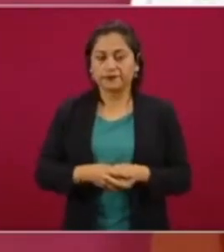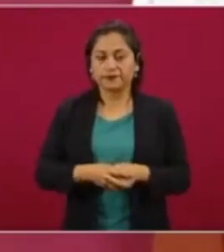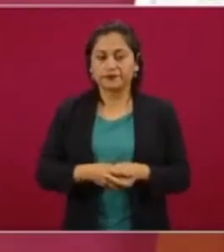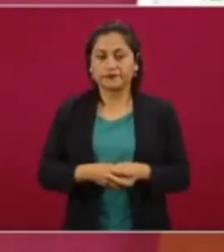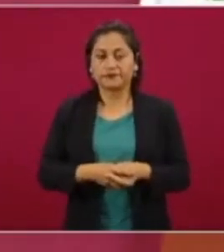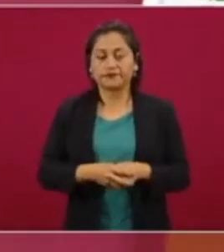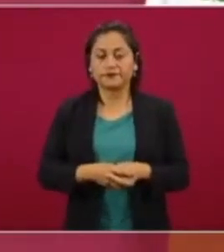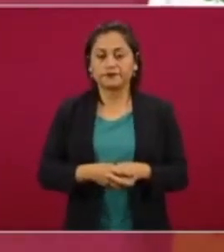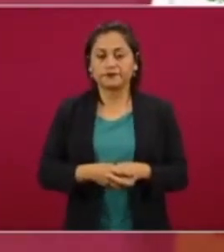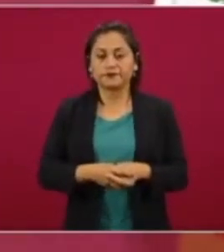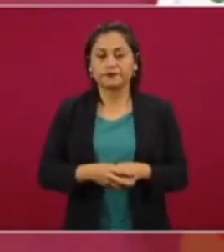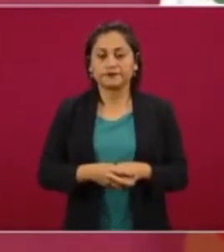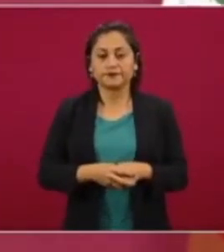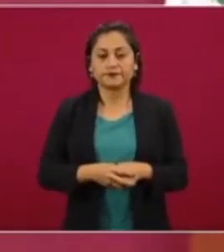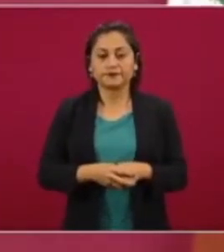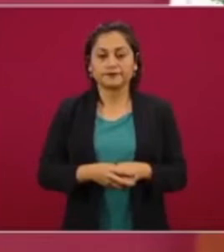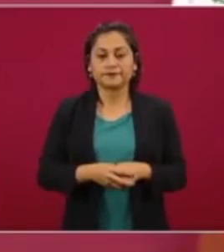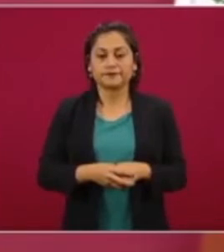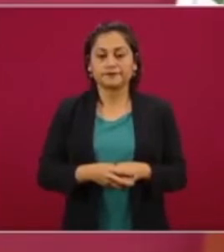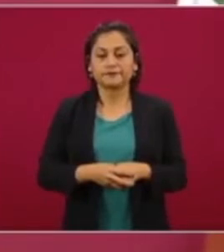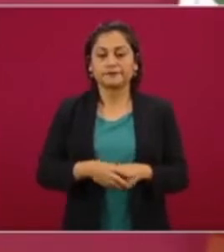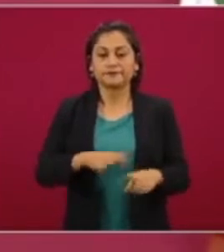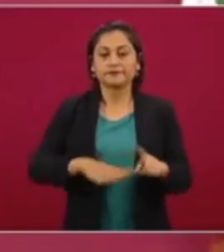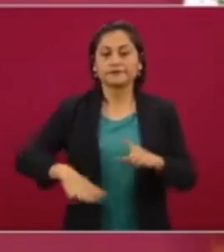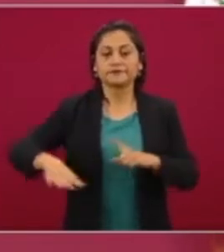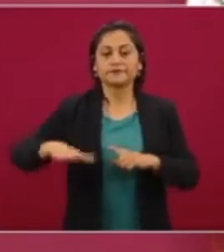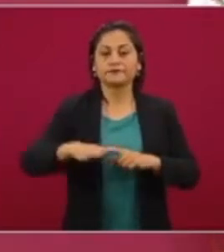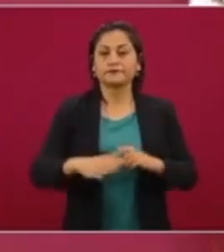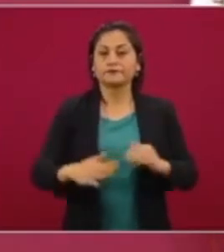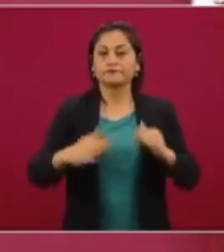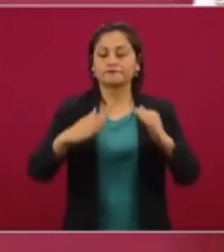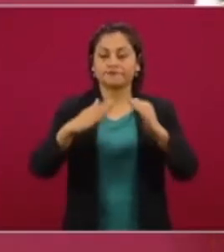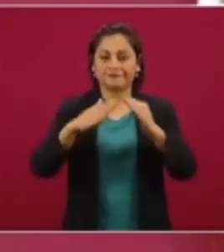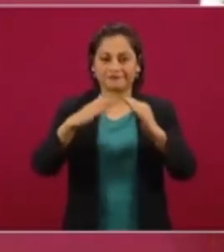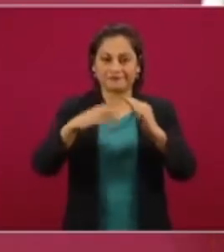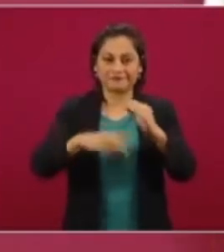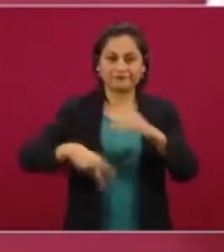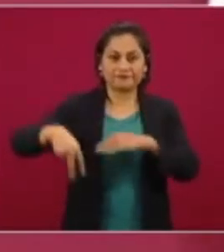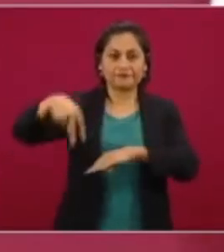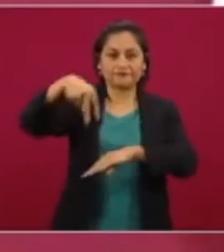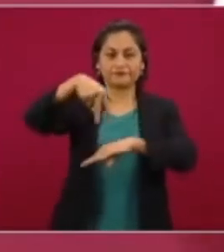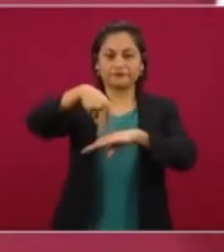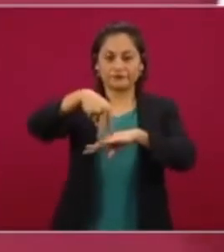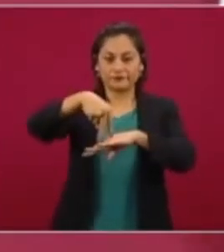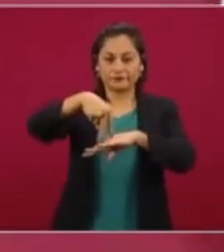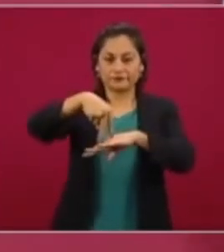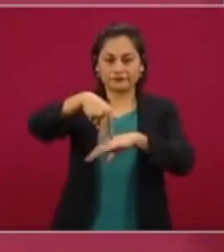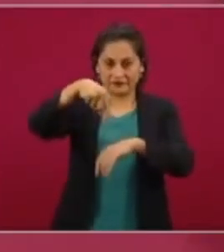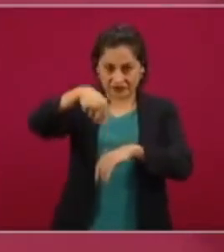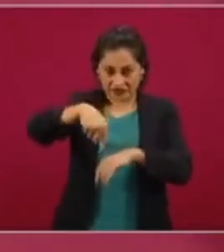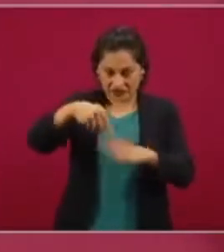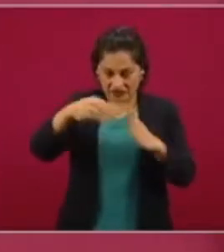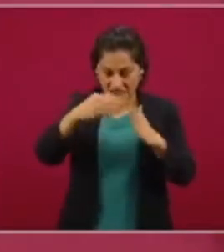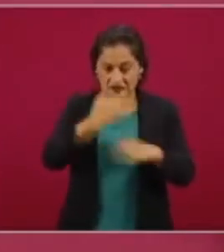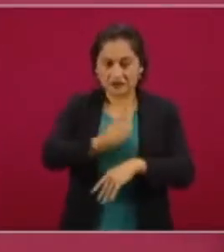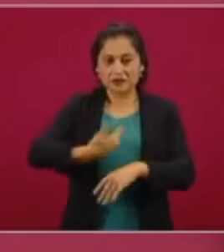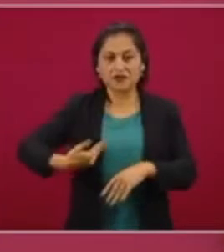a punto de ser detenido, al balcón presidencial,